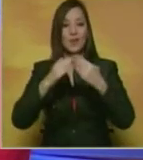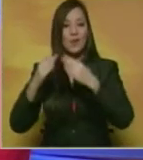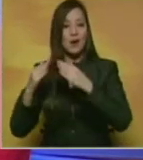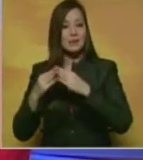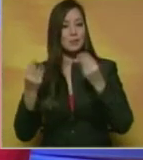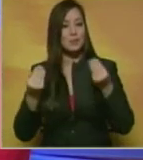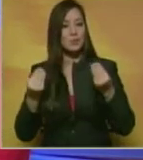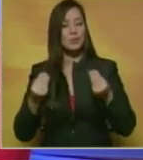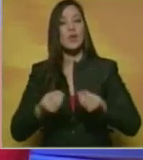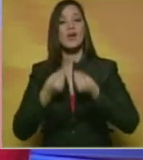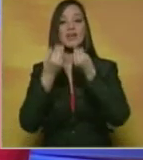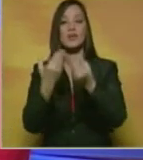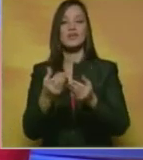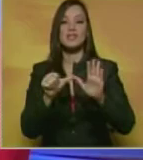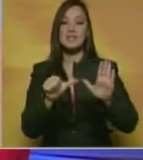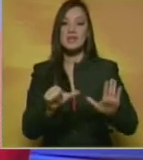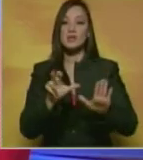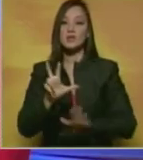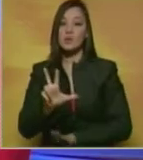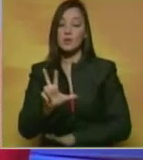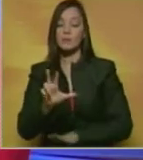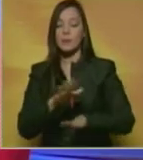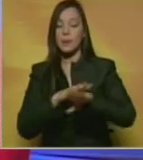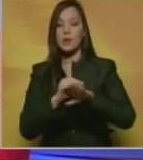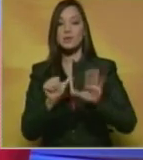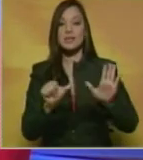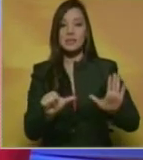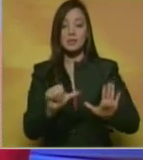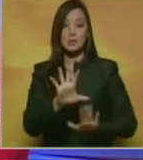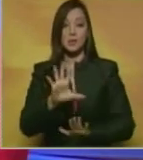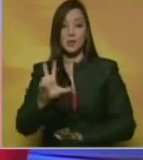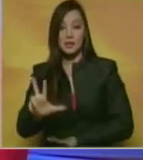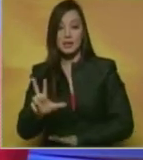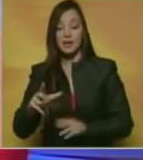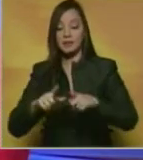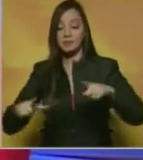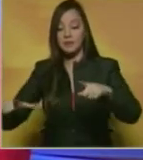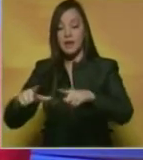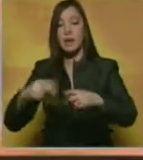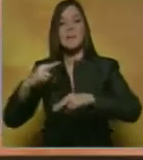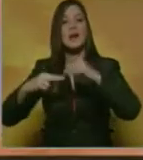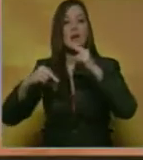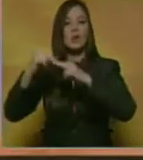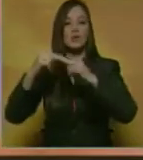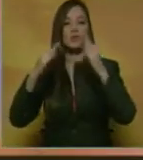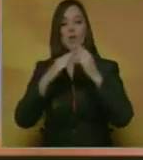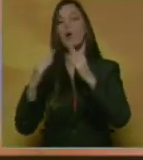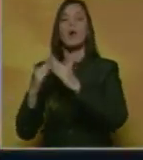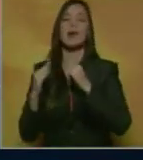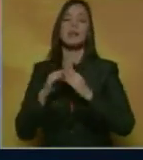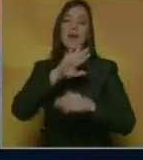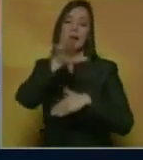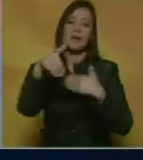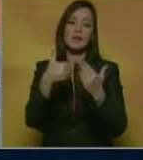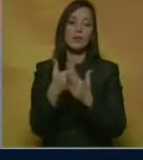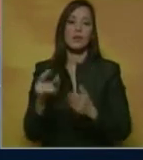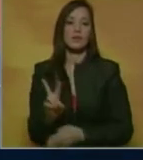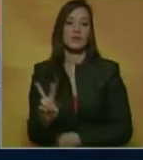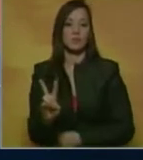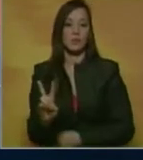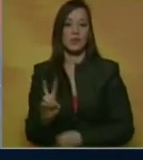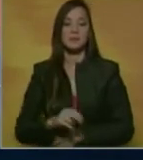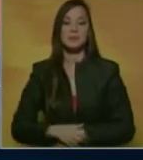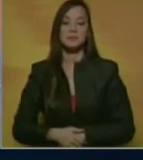los 653 terrenos para la construcción de más de 80 mil viviendas en todo el país. Estamos hablando de la